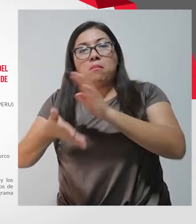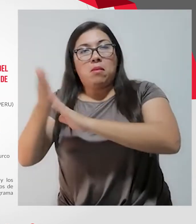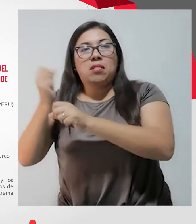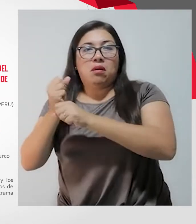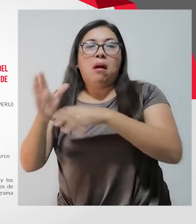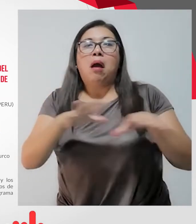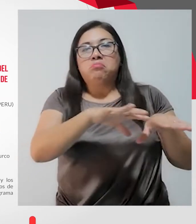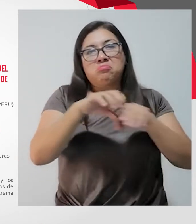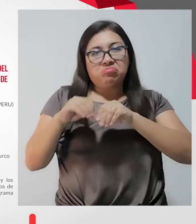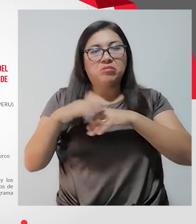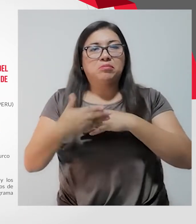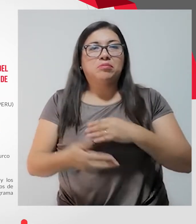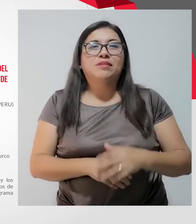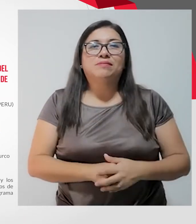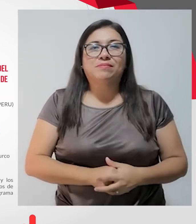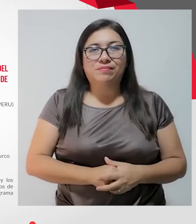recogerlo.